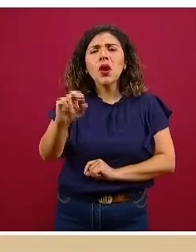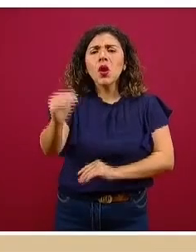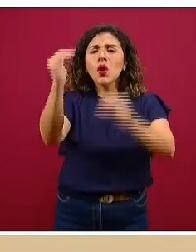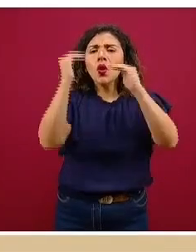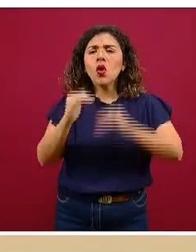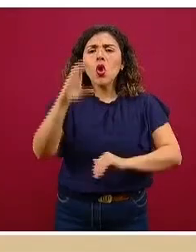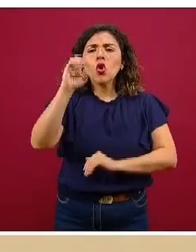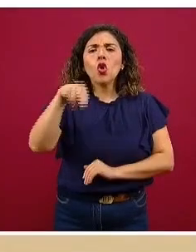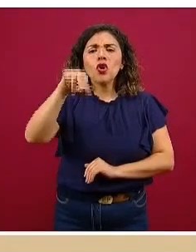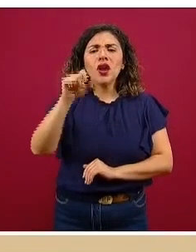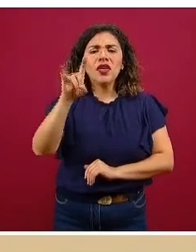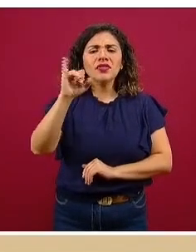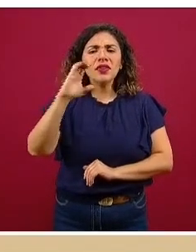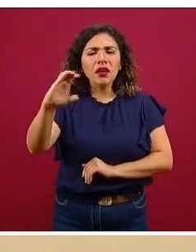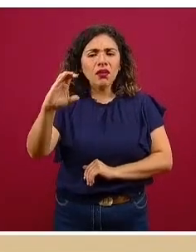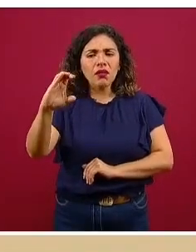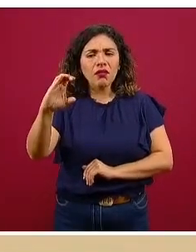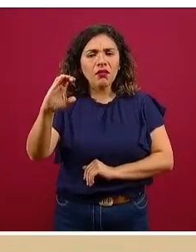página de CONADIC,